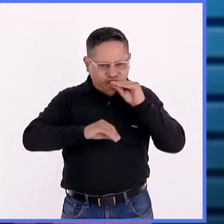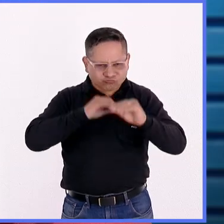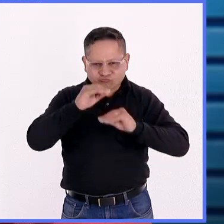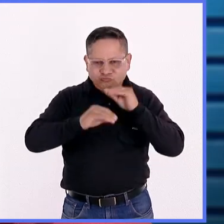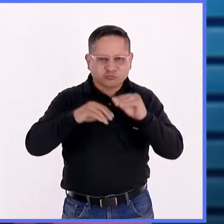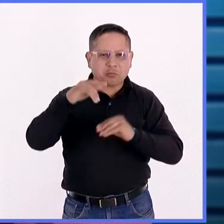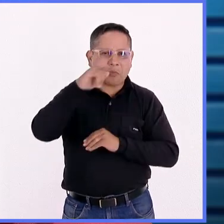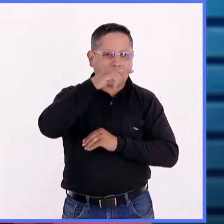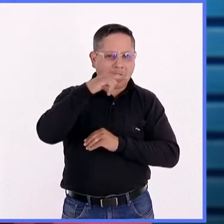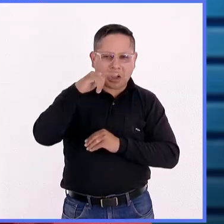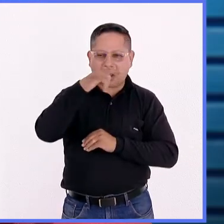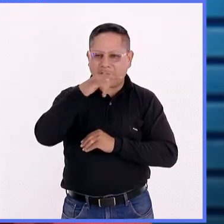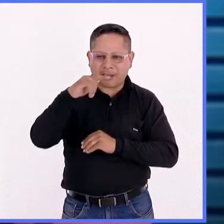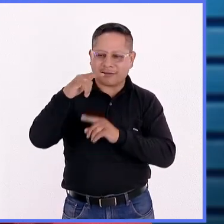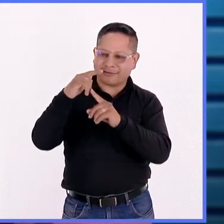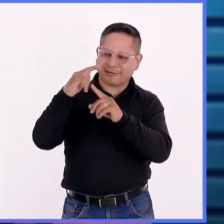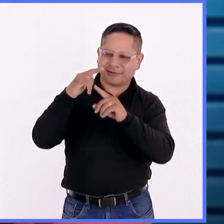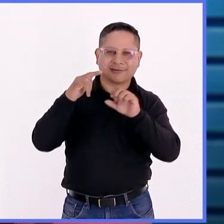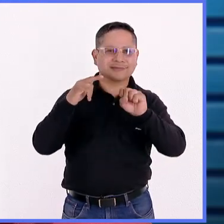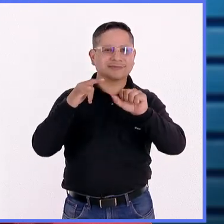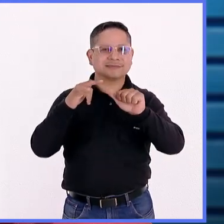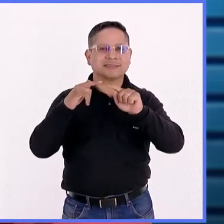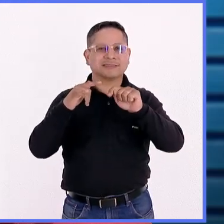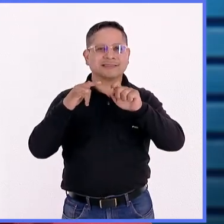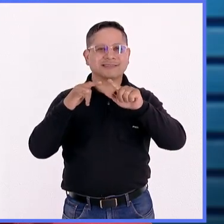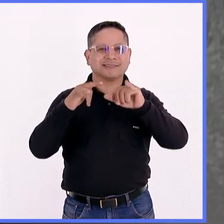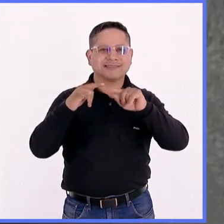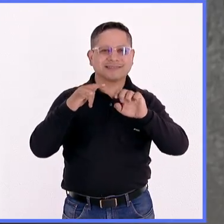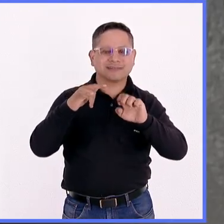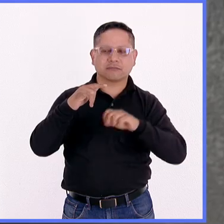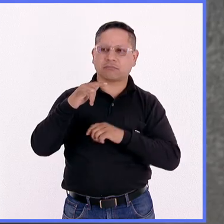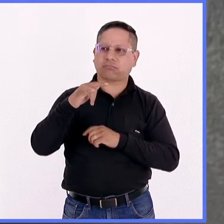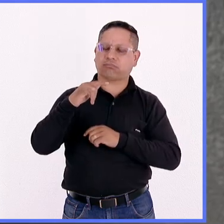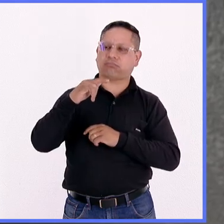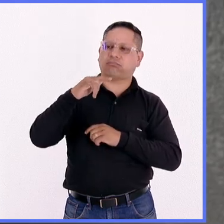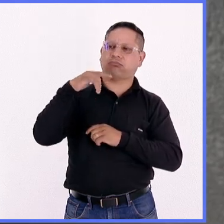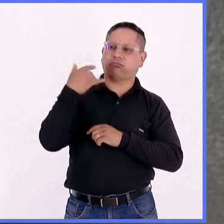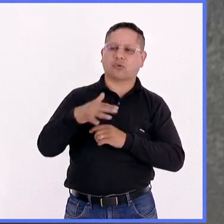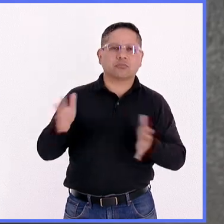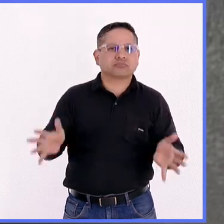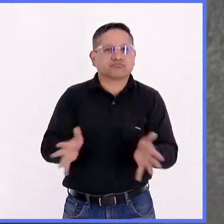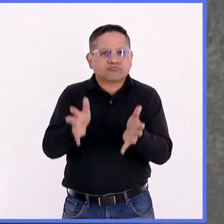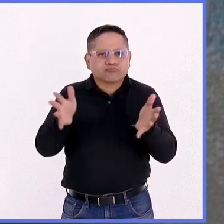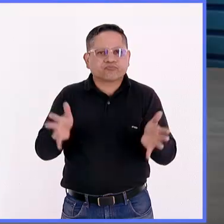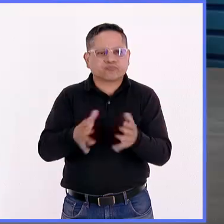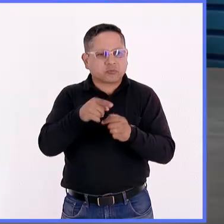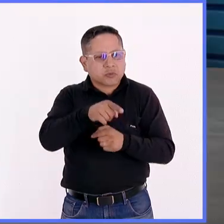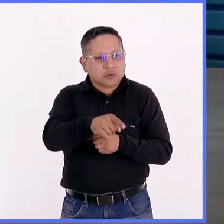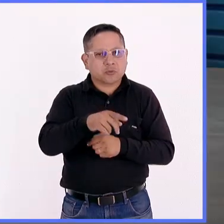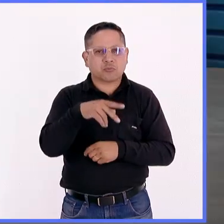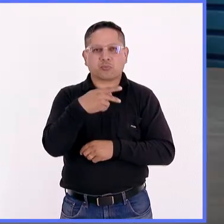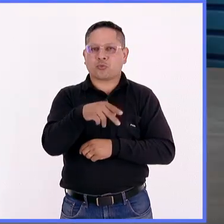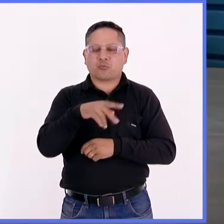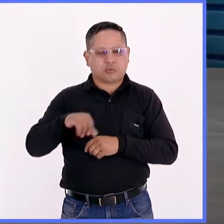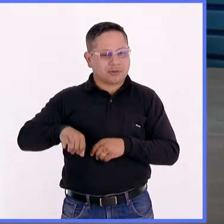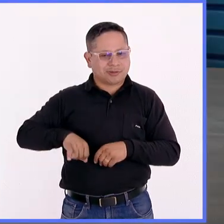satélite. Y esto, por supuesto, es un experimento, es una forma de aprender y además de fomentar estas inquietudes.